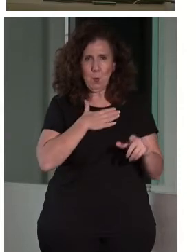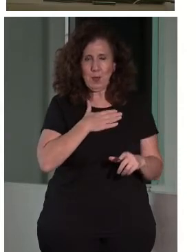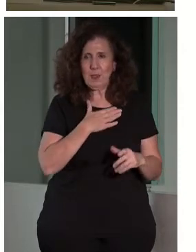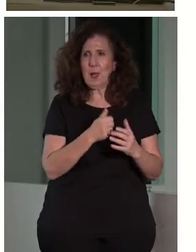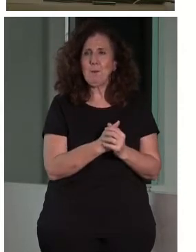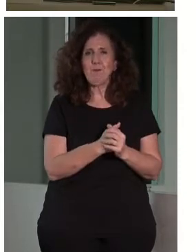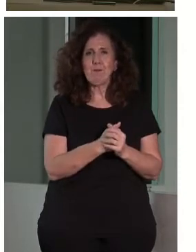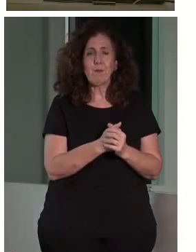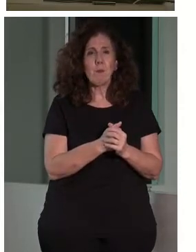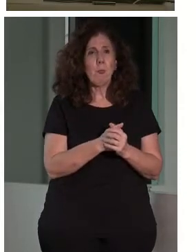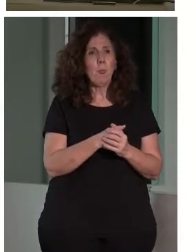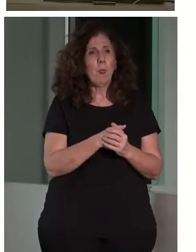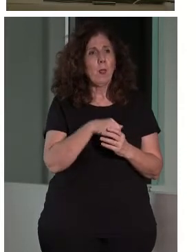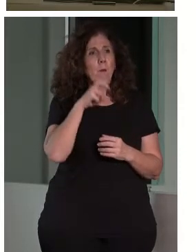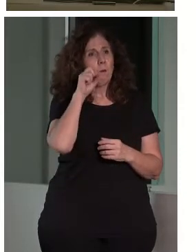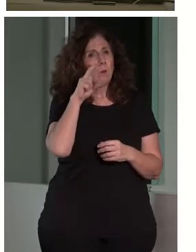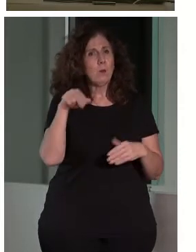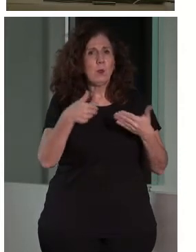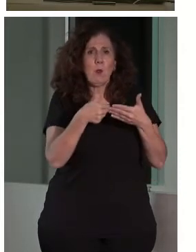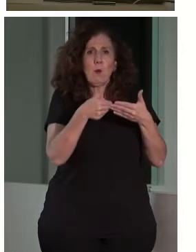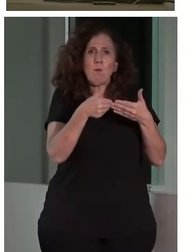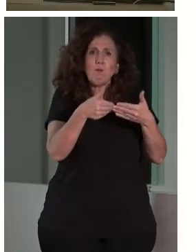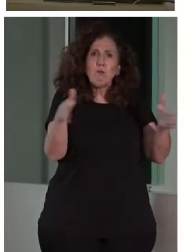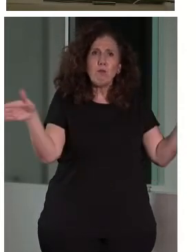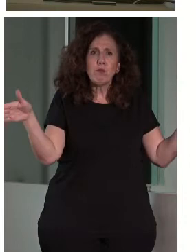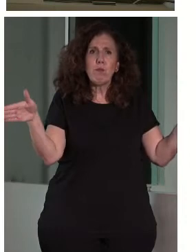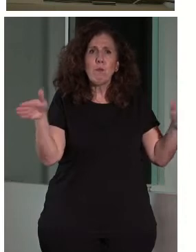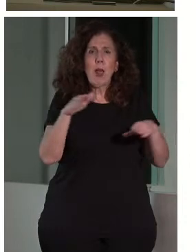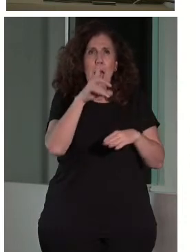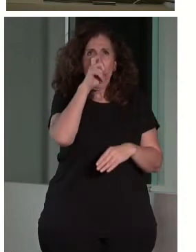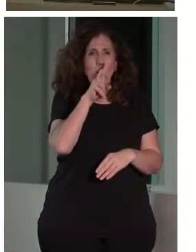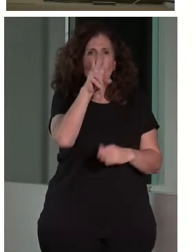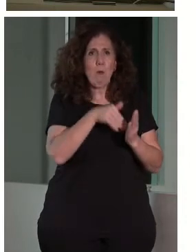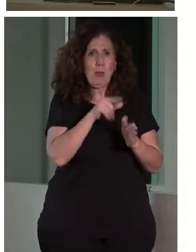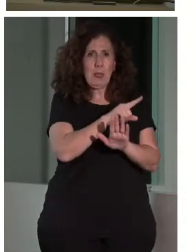Abre sus puertas el nuevo equipamiento que habéis visto en la imagen anterior, en 2016.